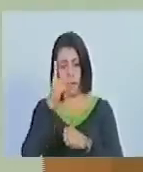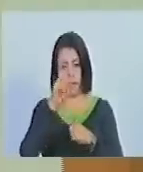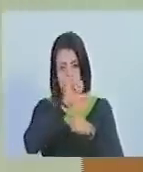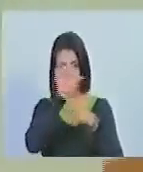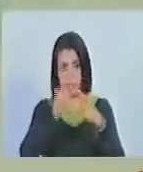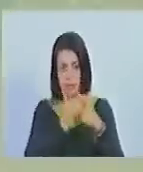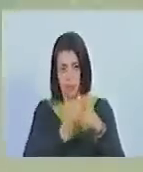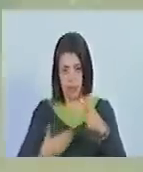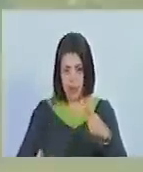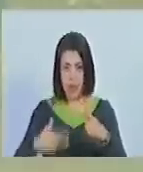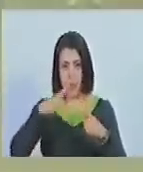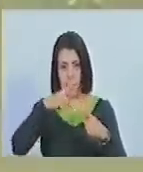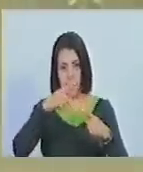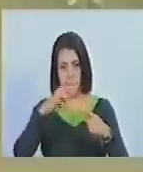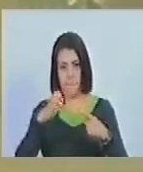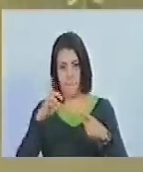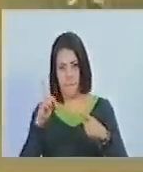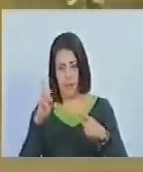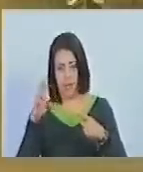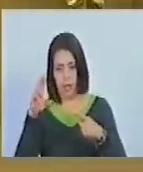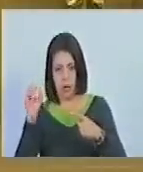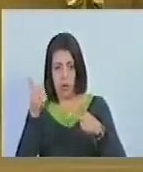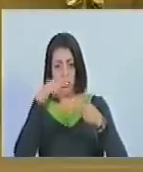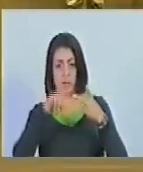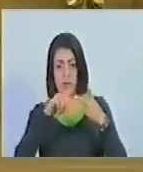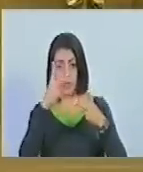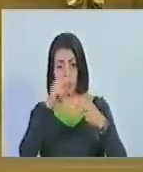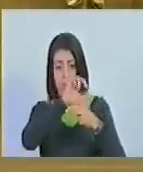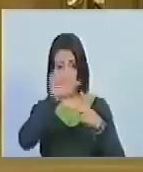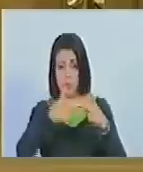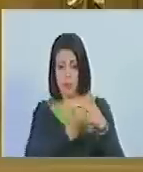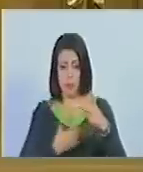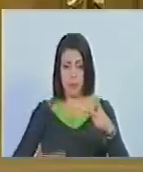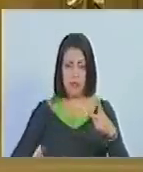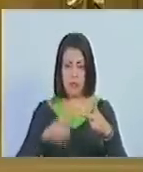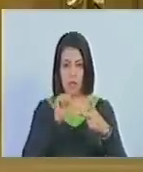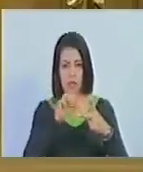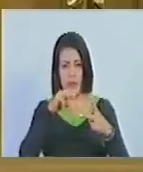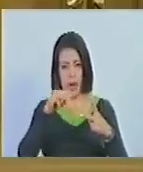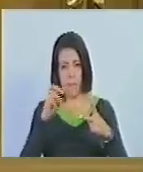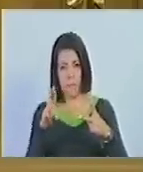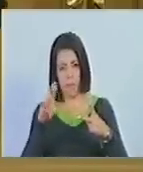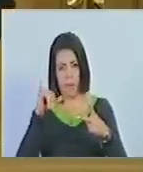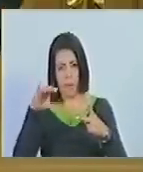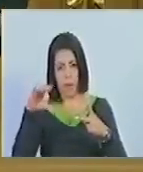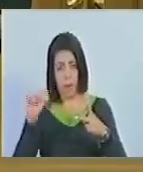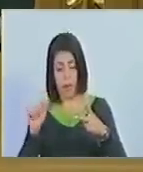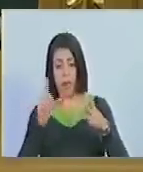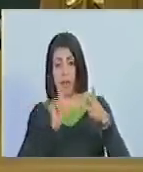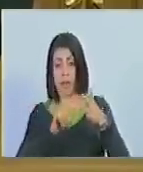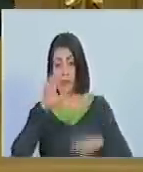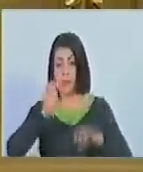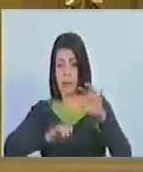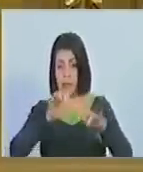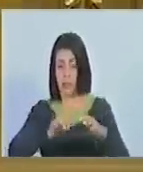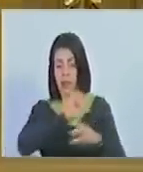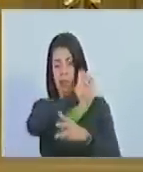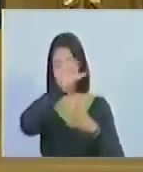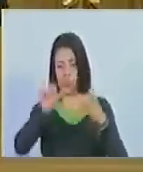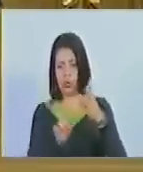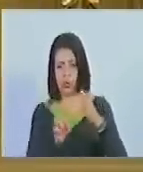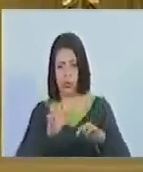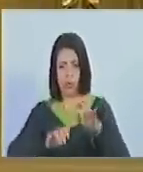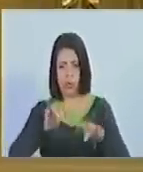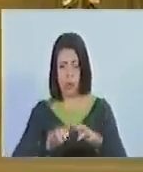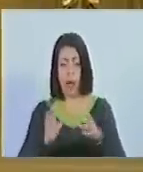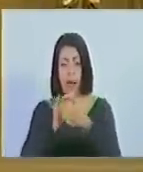vicepresidente Pedro Infante segunda vicepresidenta América Pérez secretaria y subsecretaria